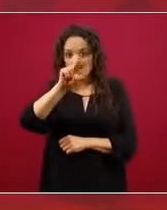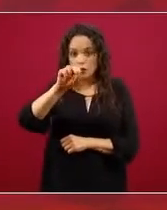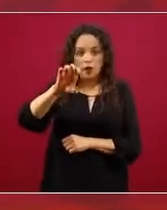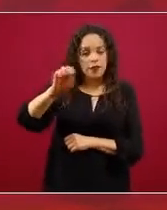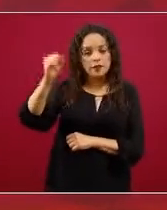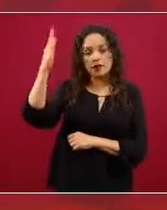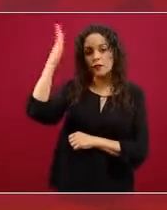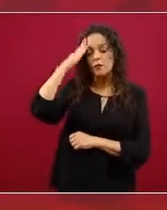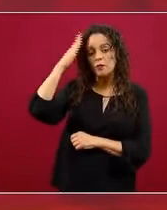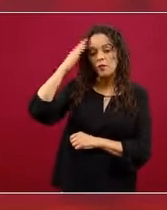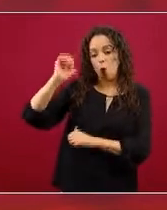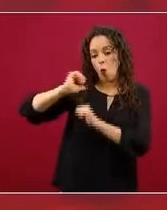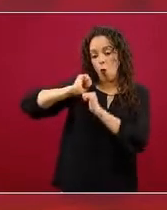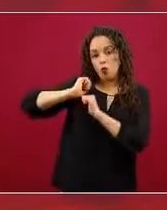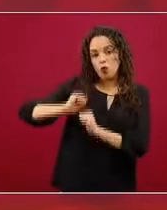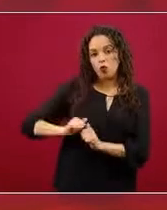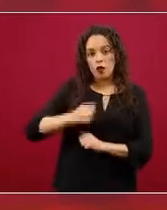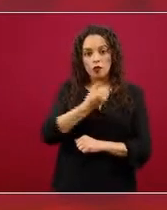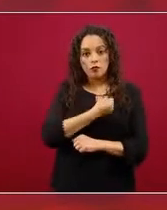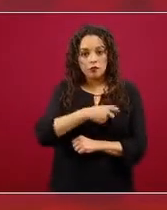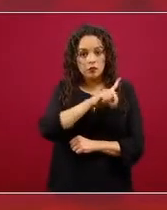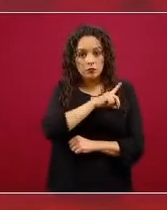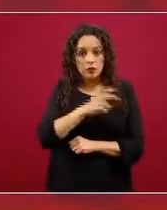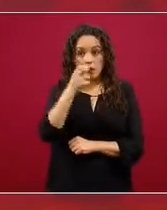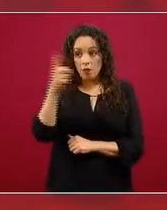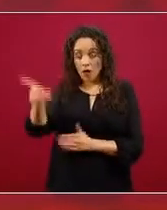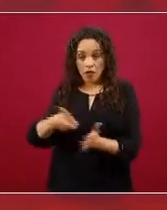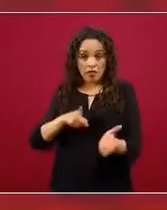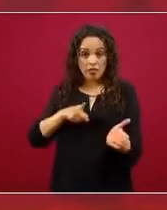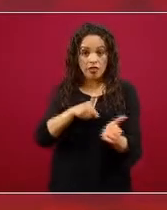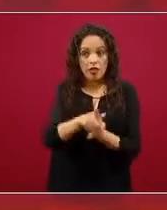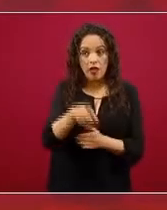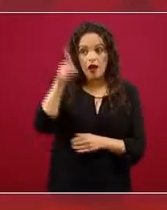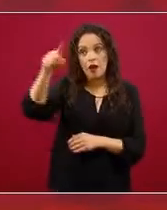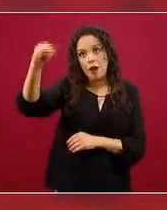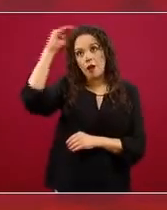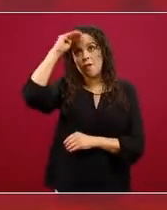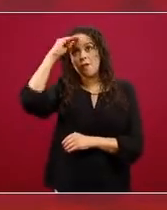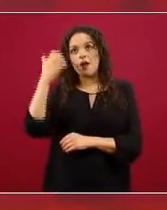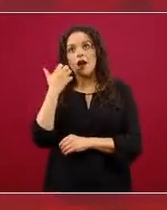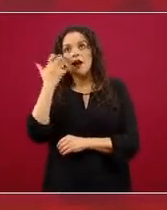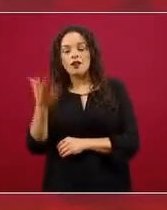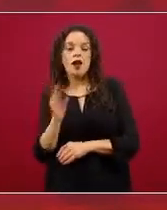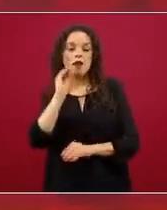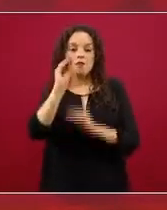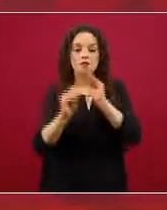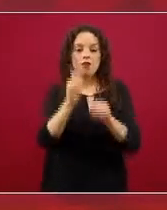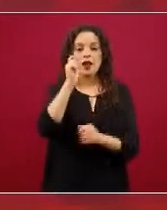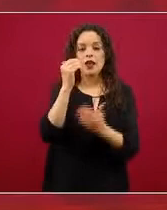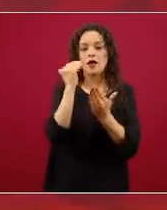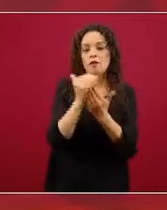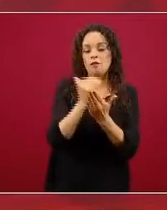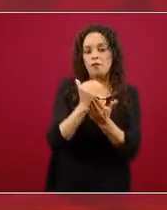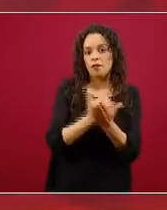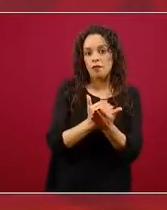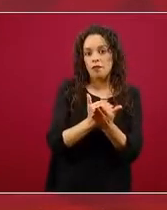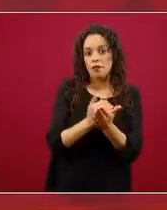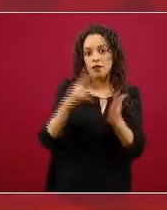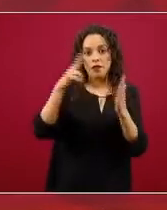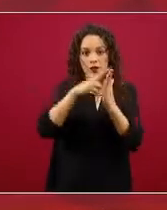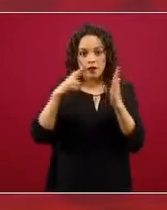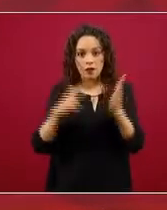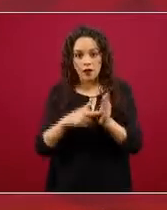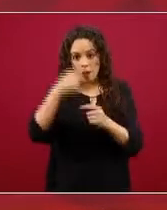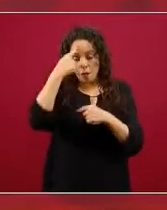sanitaria, por lo tanto no puede arrogarse el derecho de interpretar las medidas de seguridad sanitaria y debe consultar a la autoridad